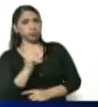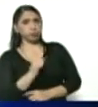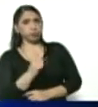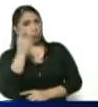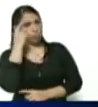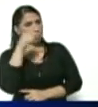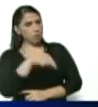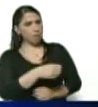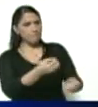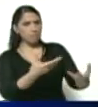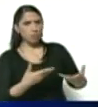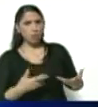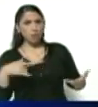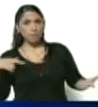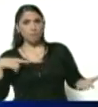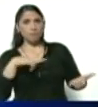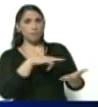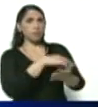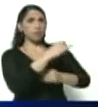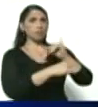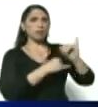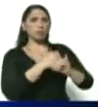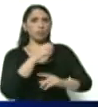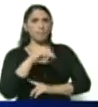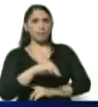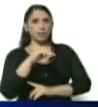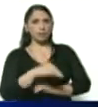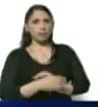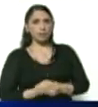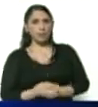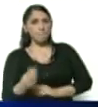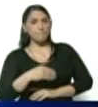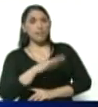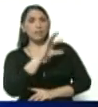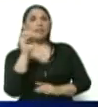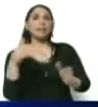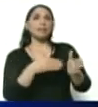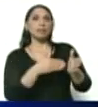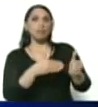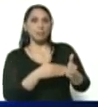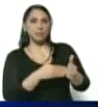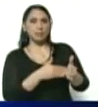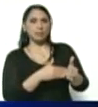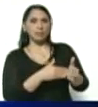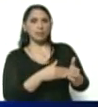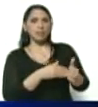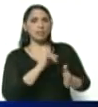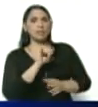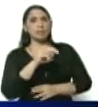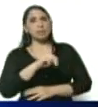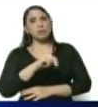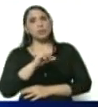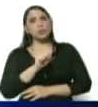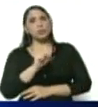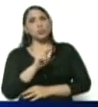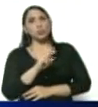el día de hoy recibimos en el aeropuerto internacional de Maiketía más de 500.000 viales de insulina que son parte de